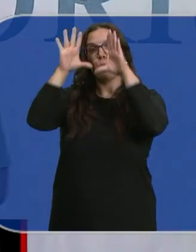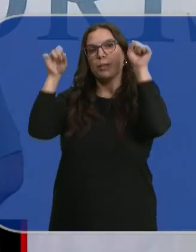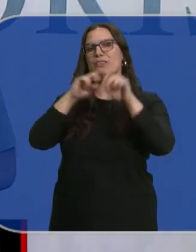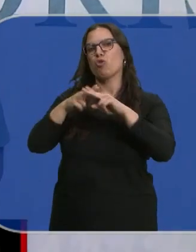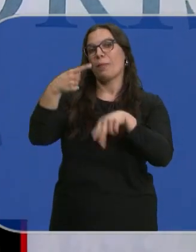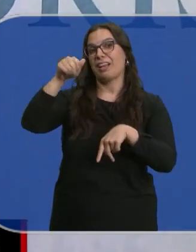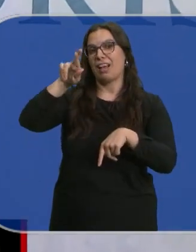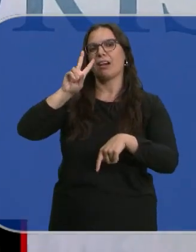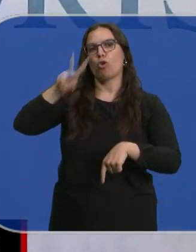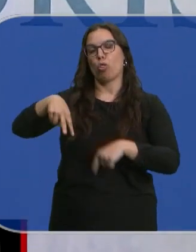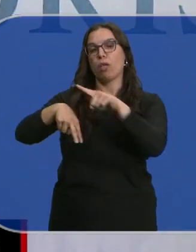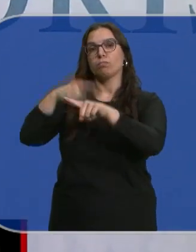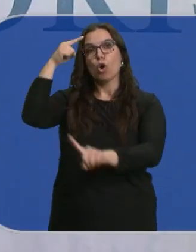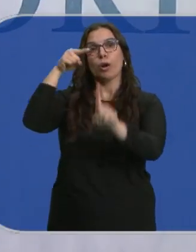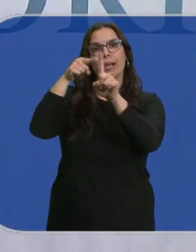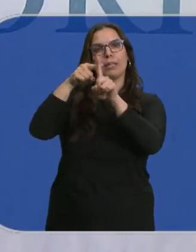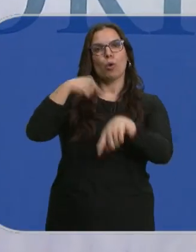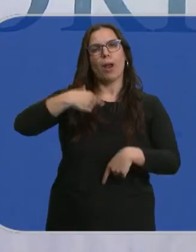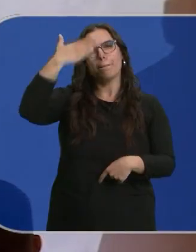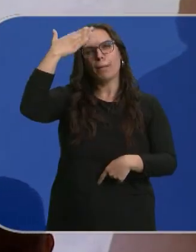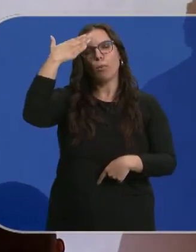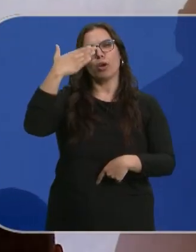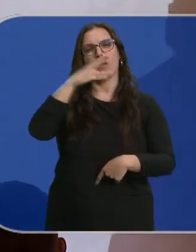El objetivo de estos premios es mantener viva la memoria.